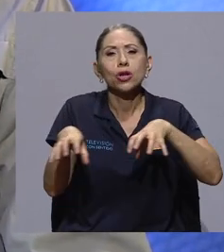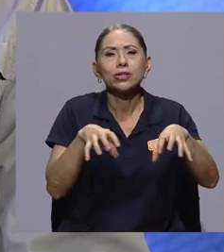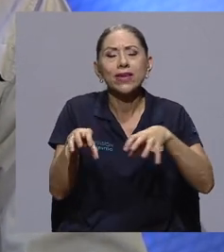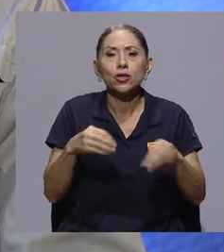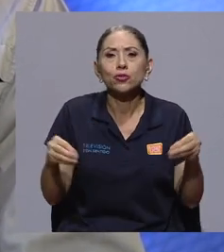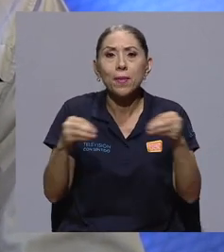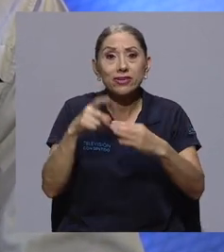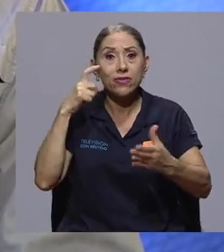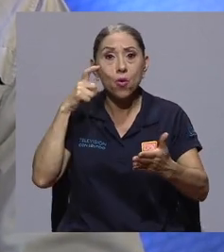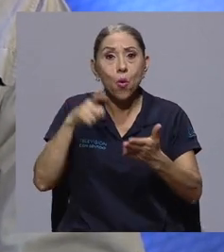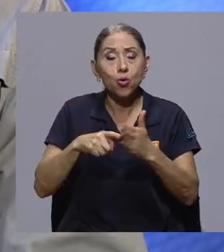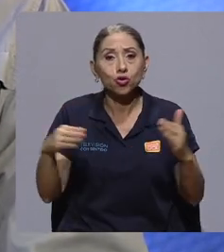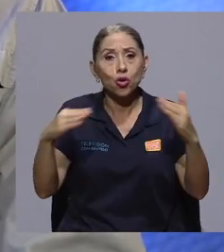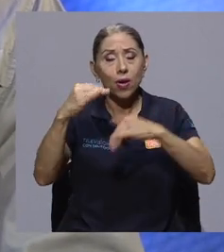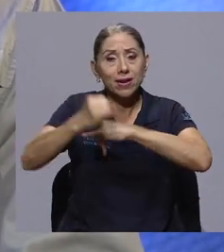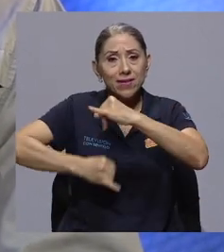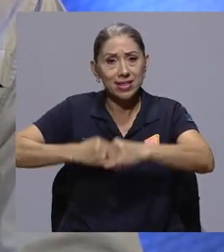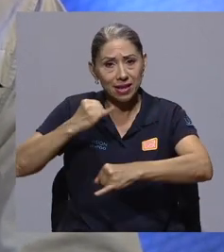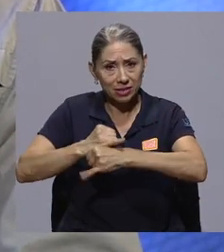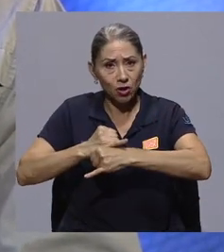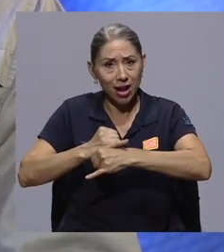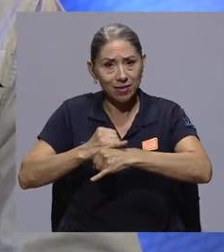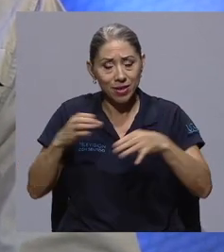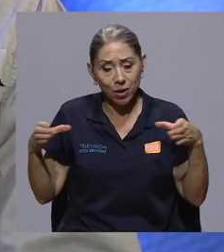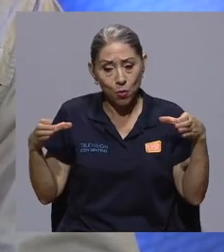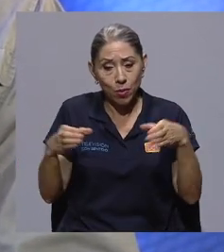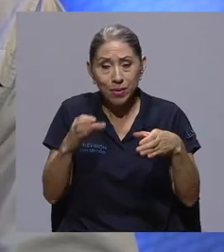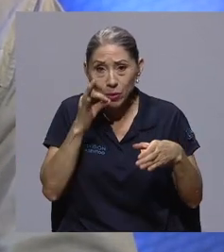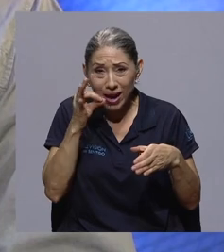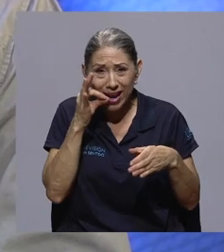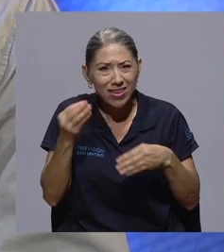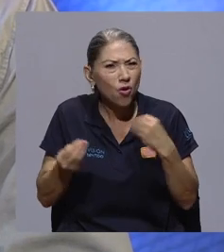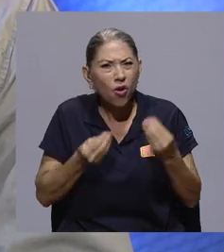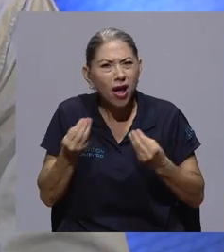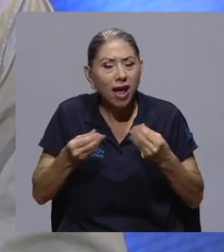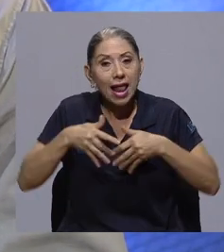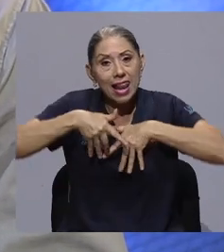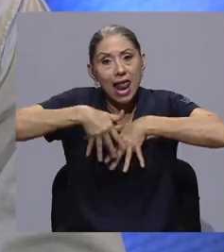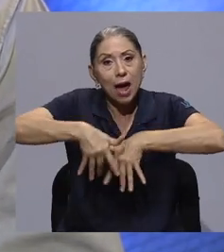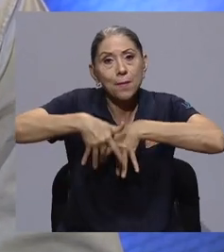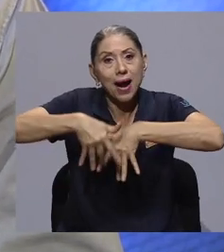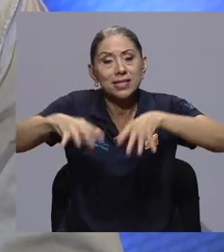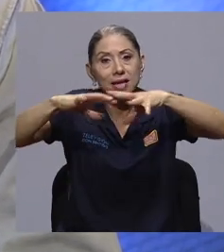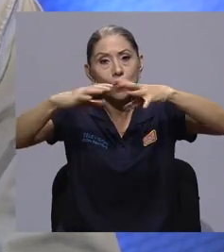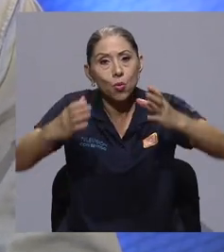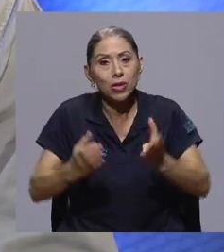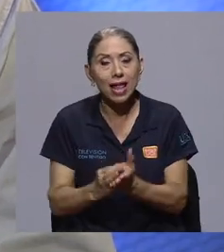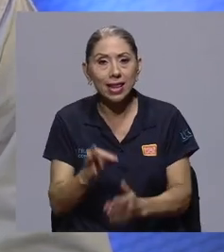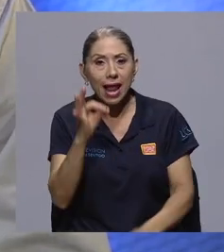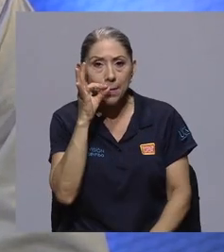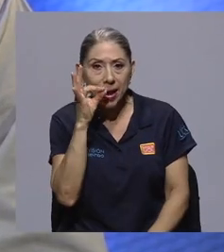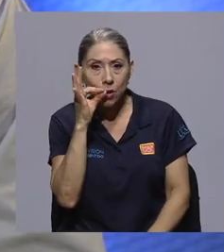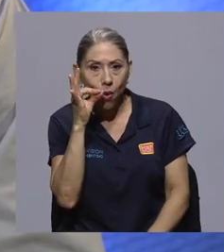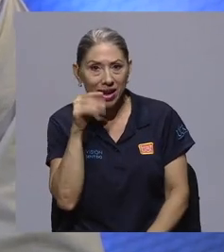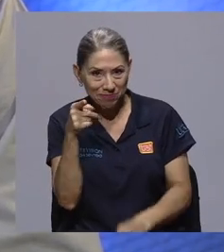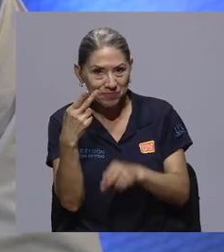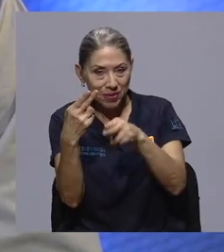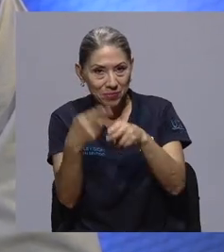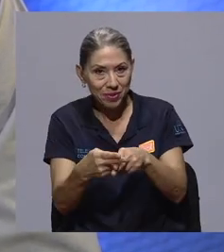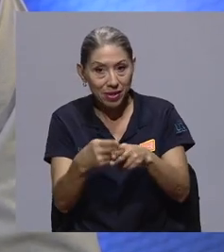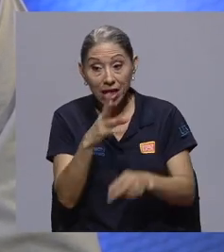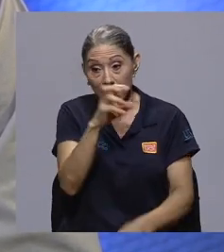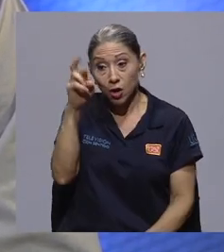eventos que más reconocido a nivel internacional que hace el movimiento canábico son las marchas, la Marcha Mundial de la Marihuana, le llaman.